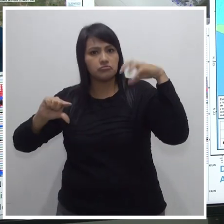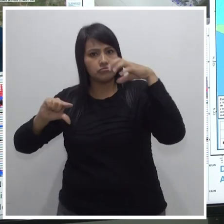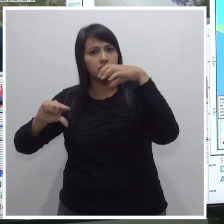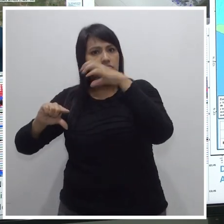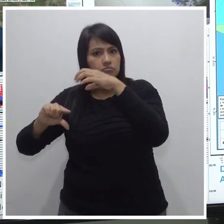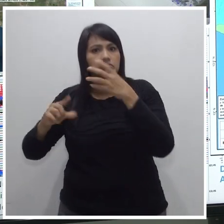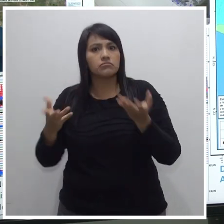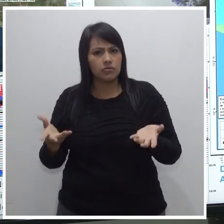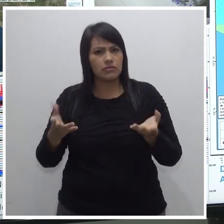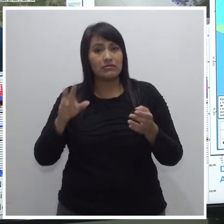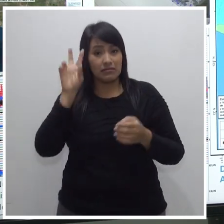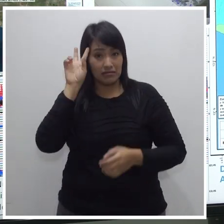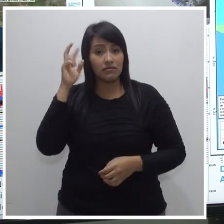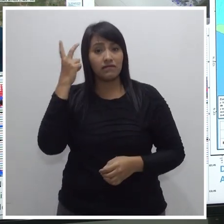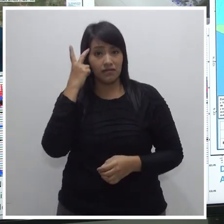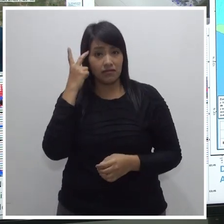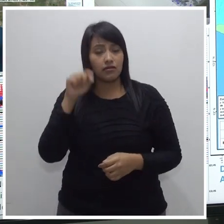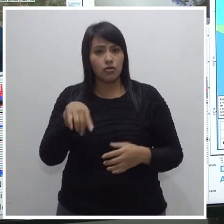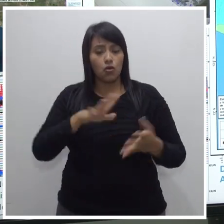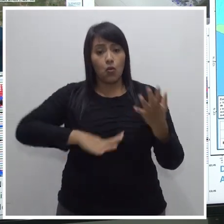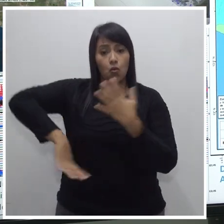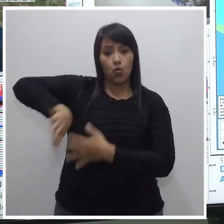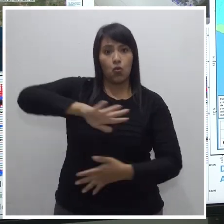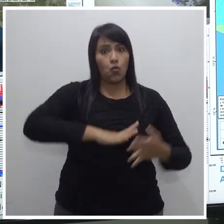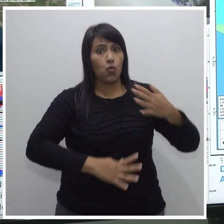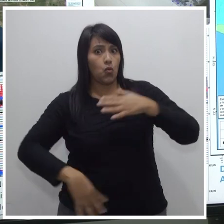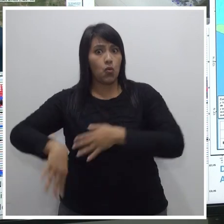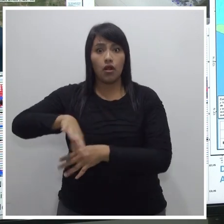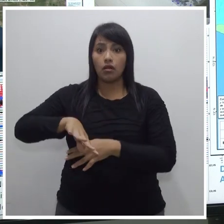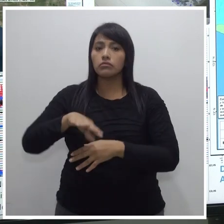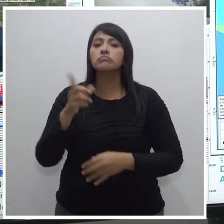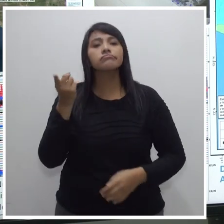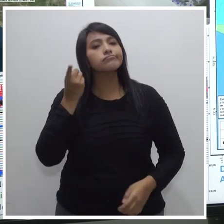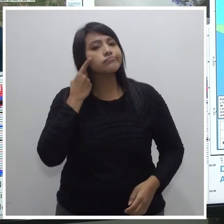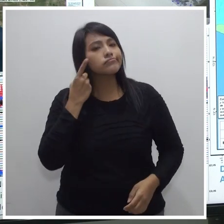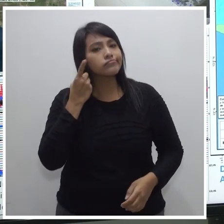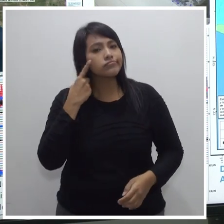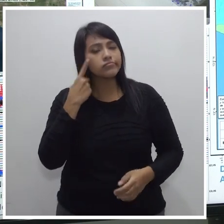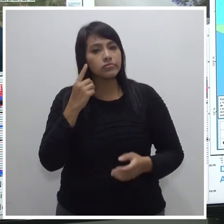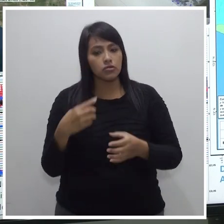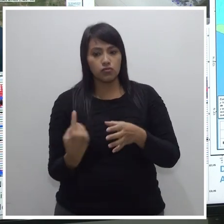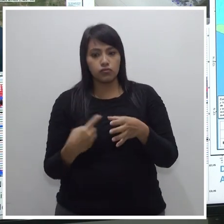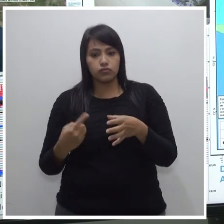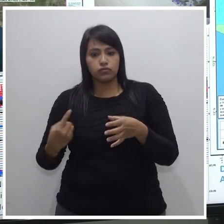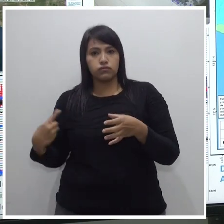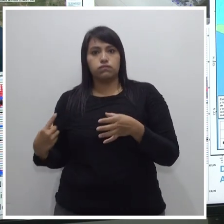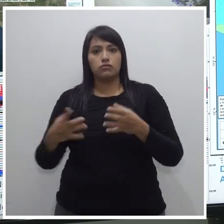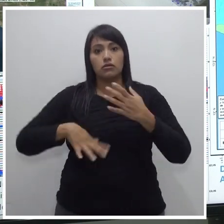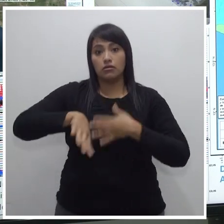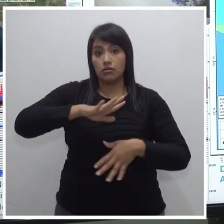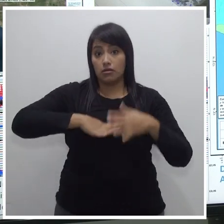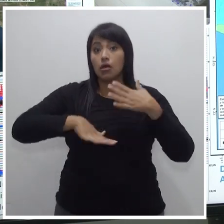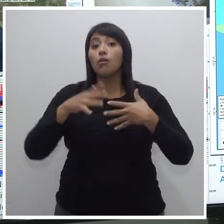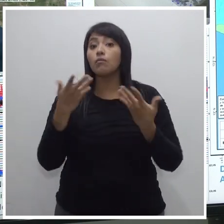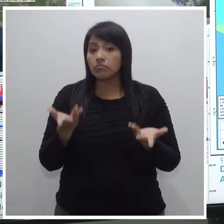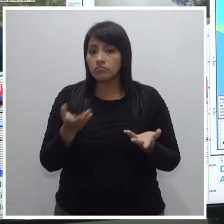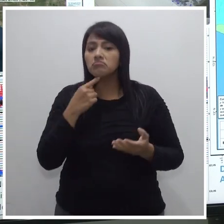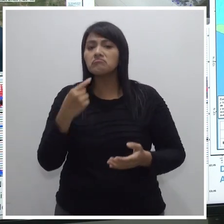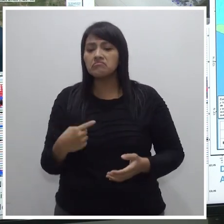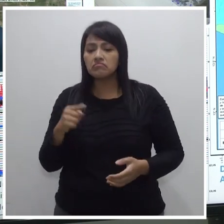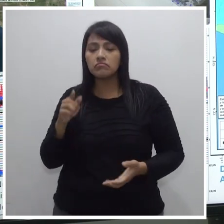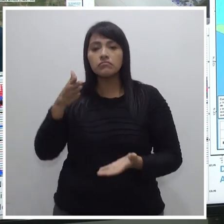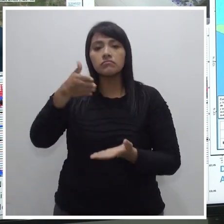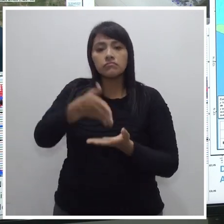velocidades más fuertes de estas olas. Cuidado con las corrientes de retorno, sobre todo para bañistas y pescadores